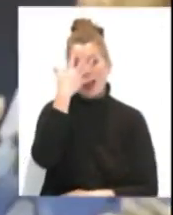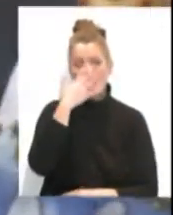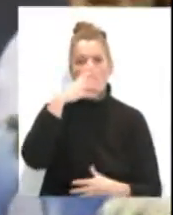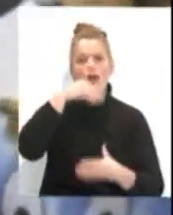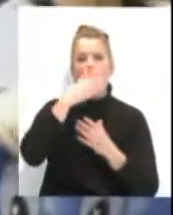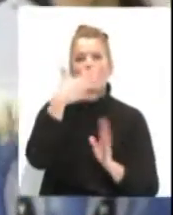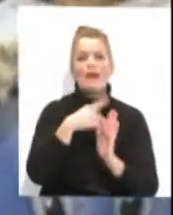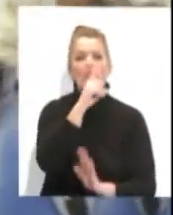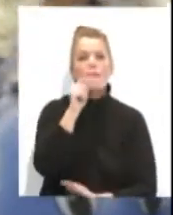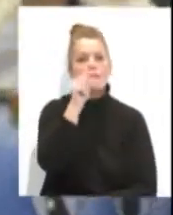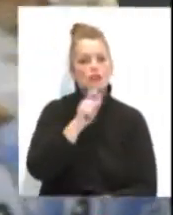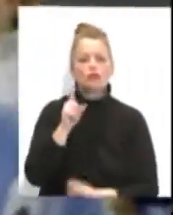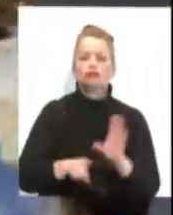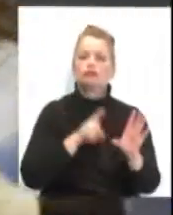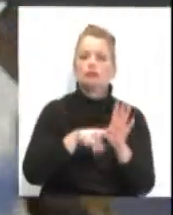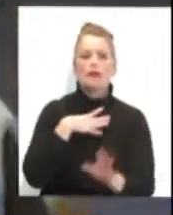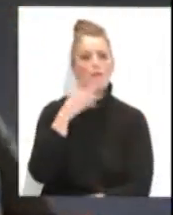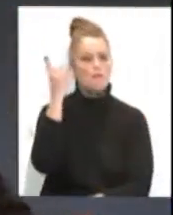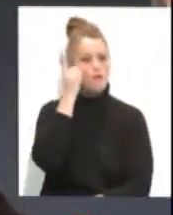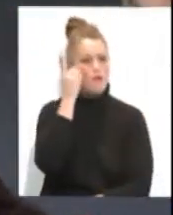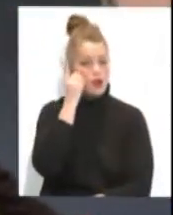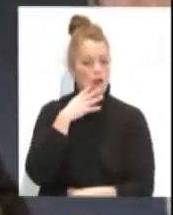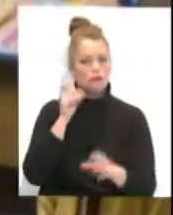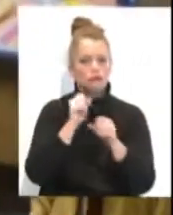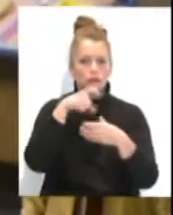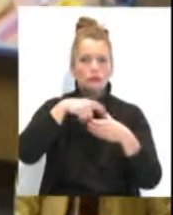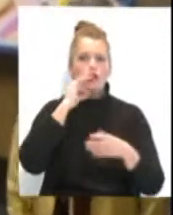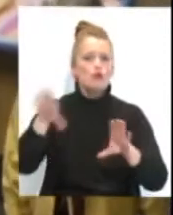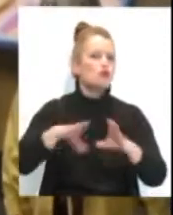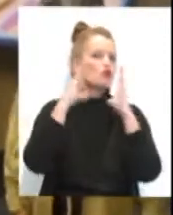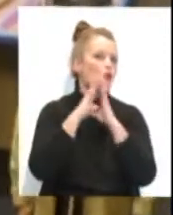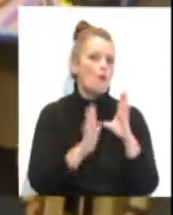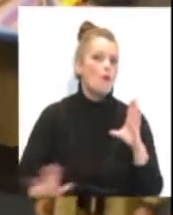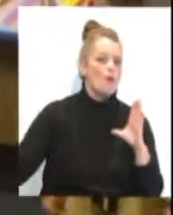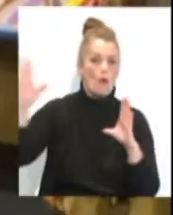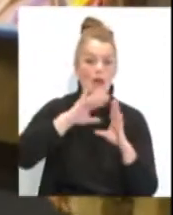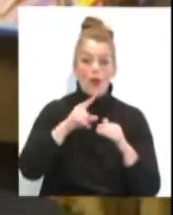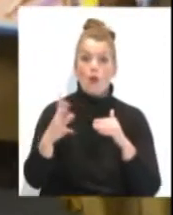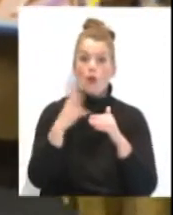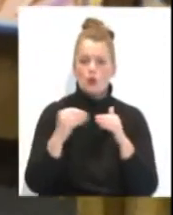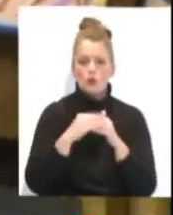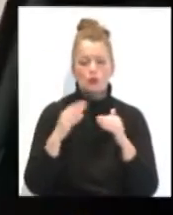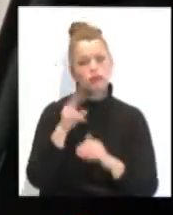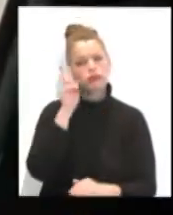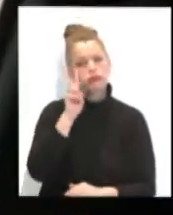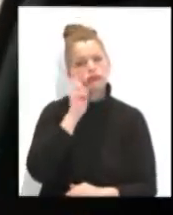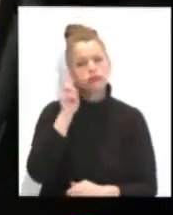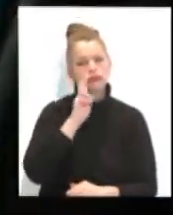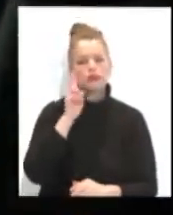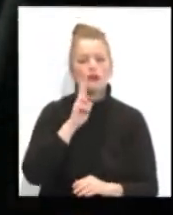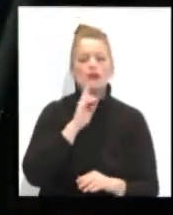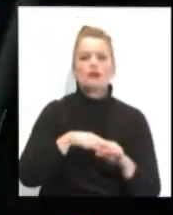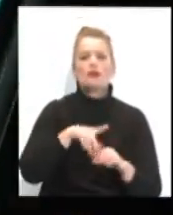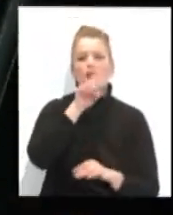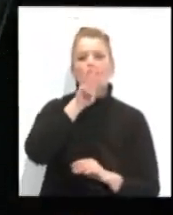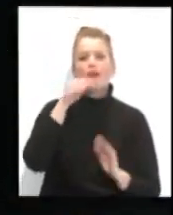personas accedieron a la aplicación desde todo el mundo. Estos usuarios visionaron 135.000